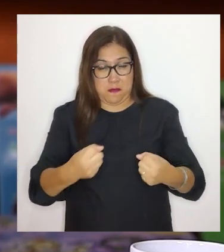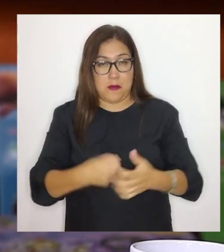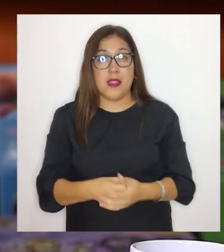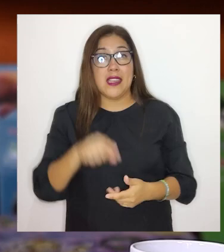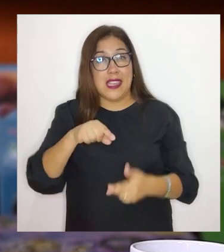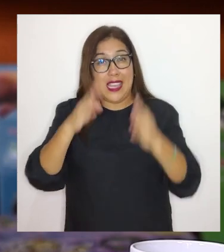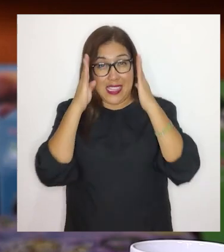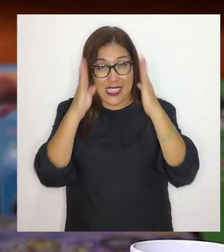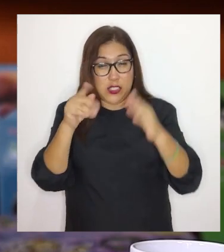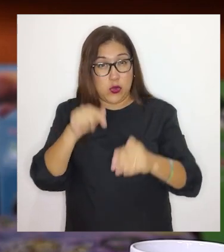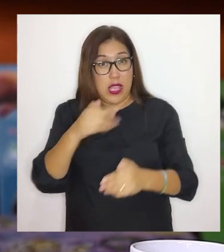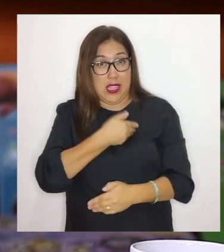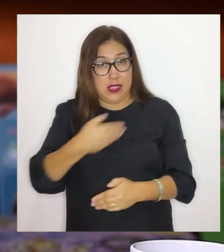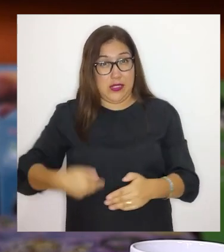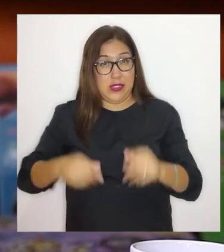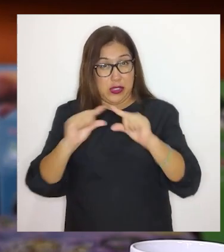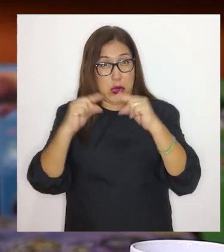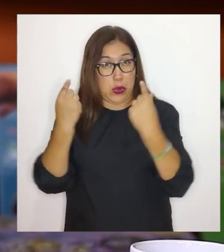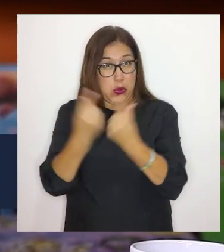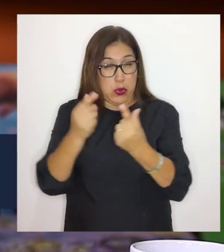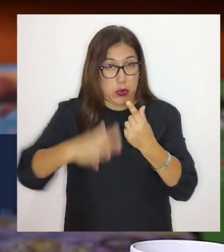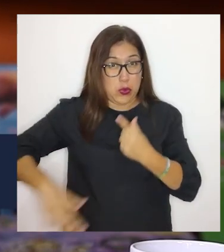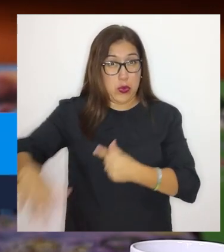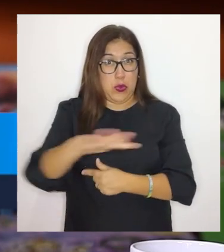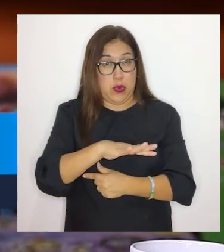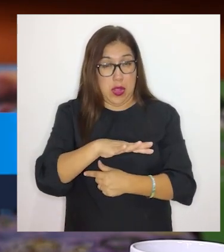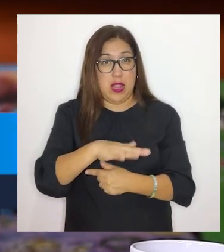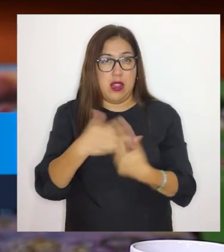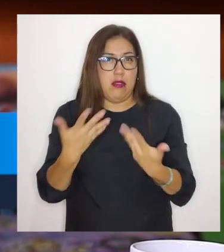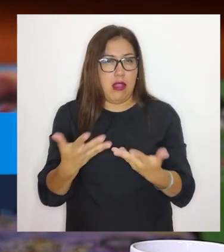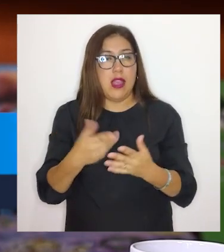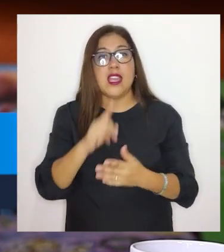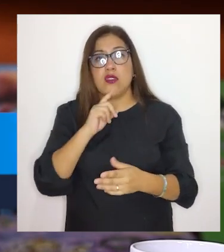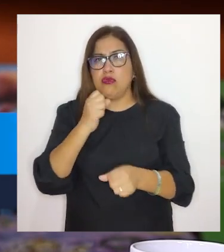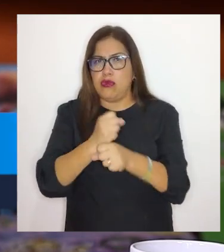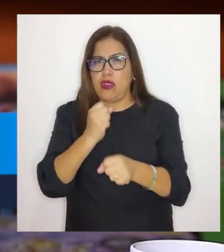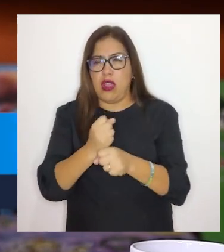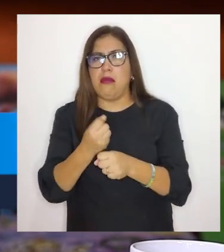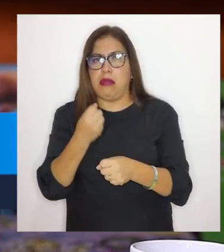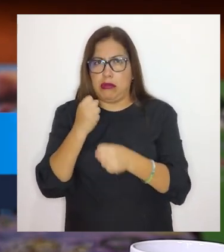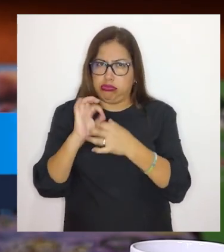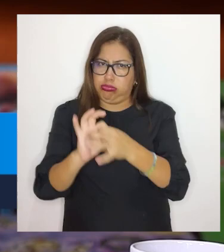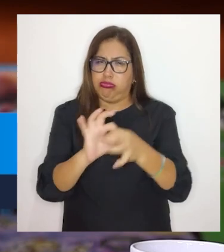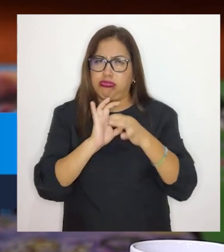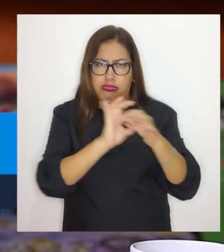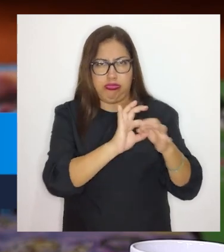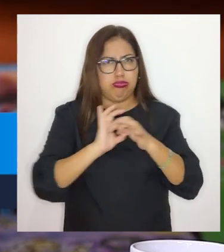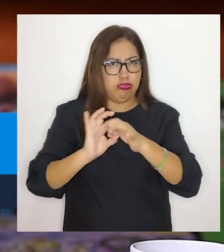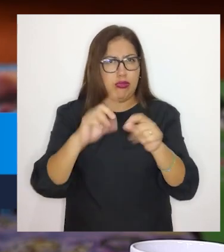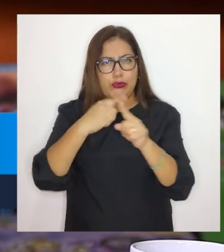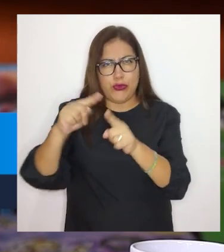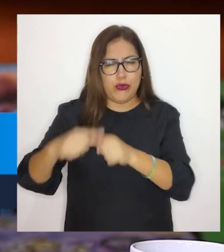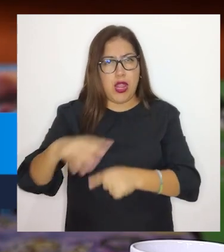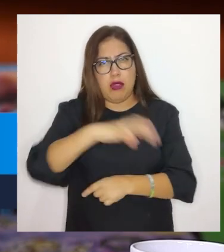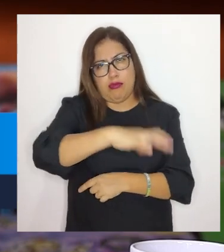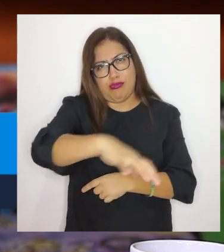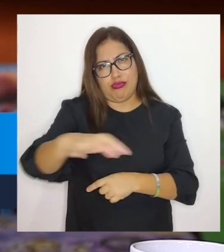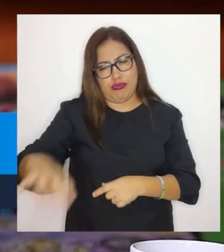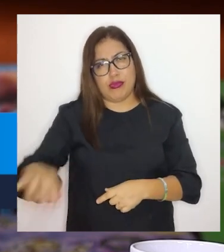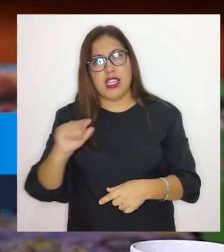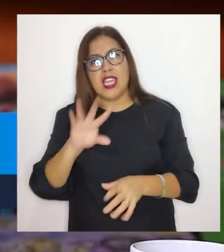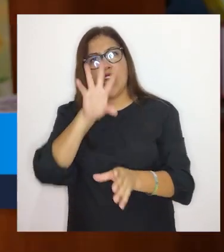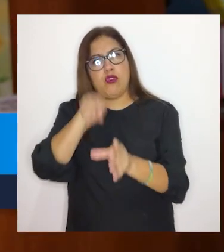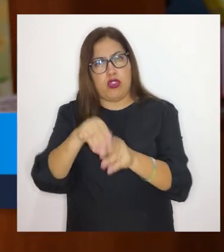eso, la atención del Estado de este grupo poblacional específico es un trabajo conjunto, intersectorial e